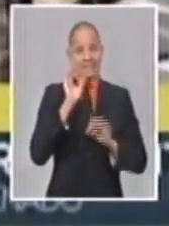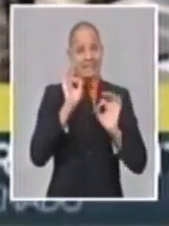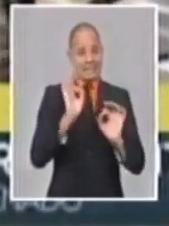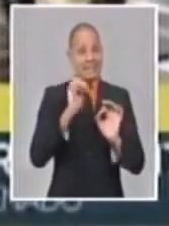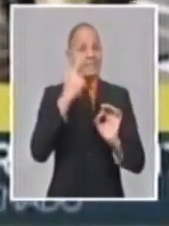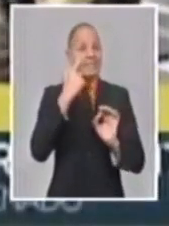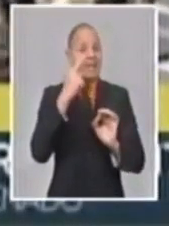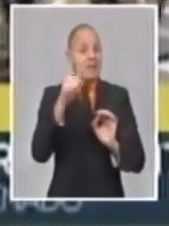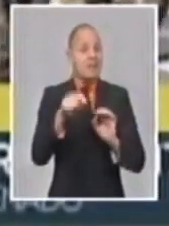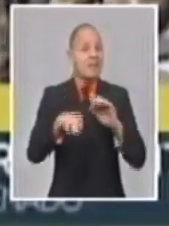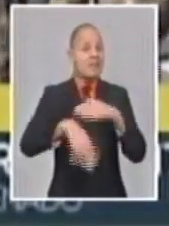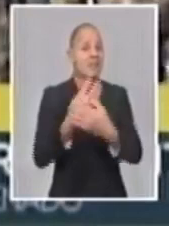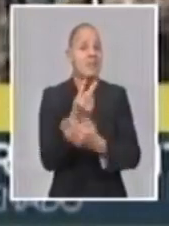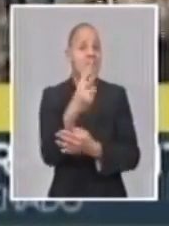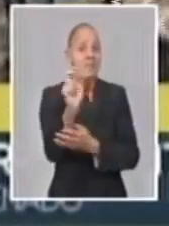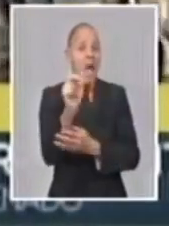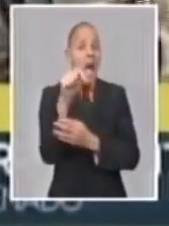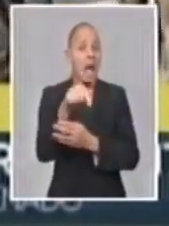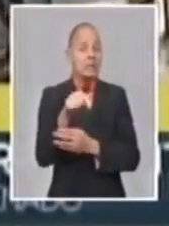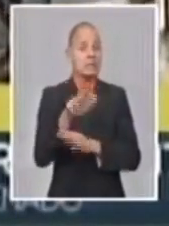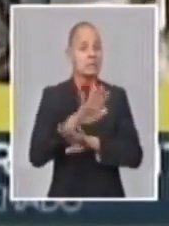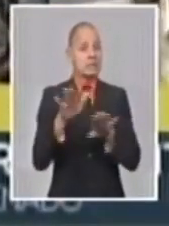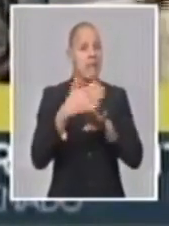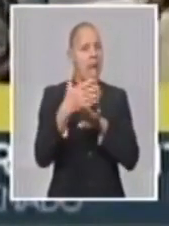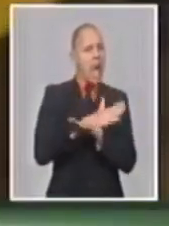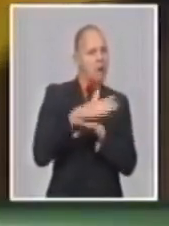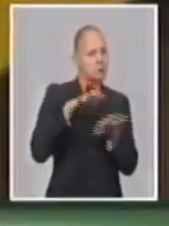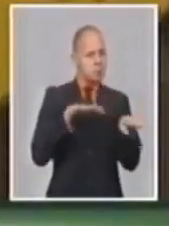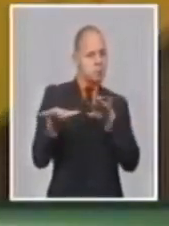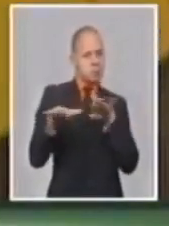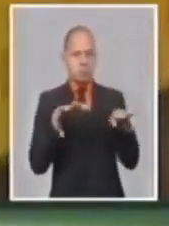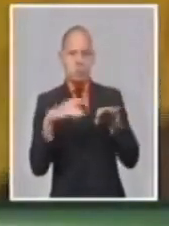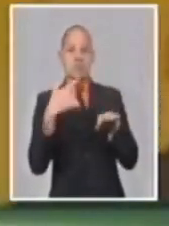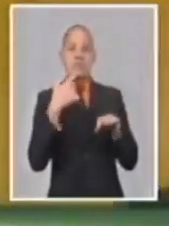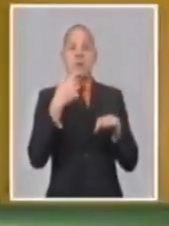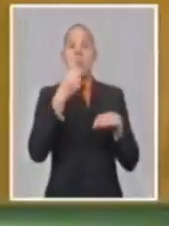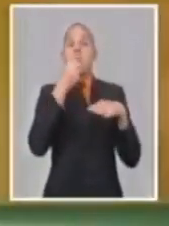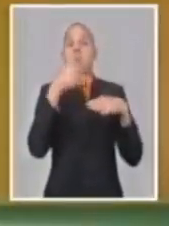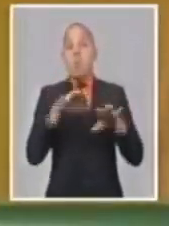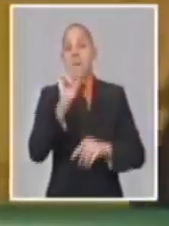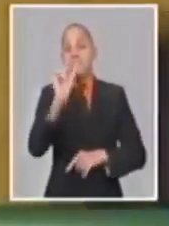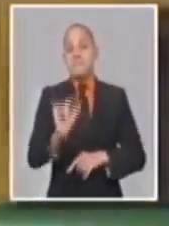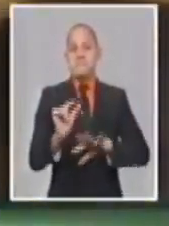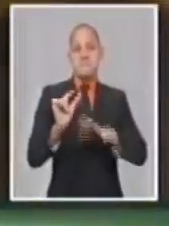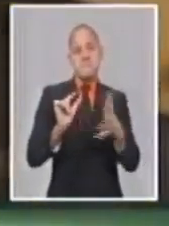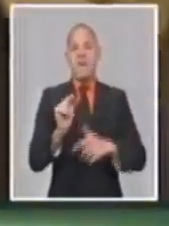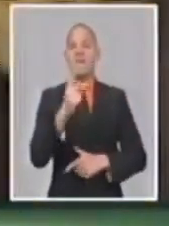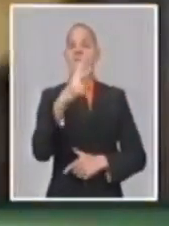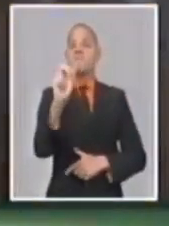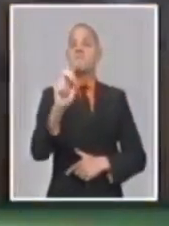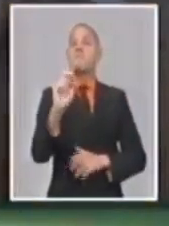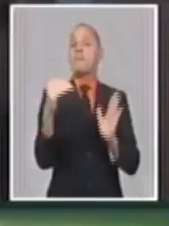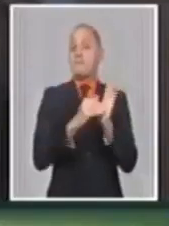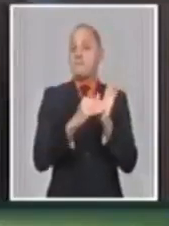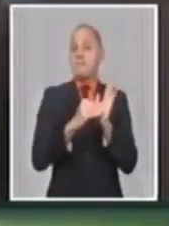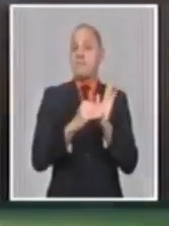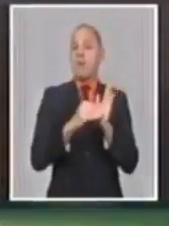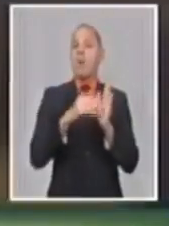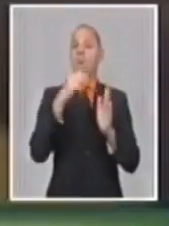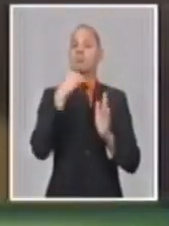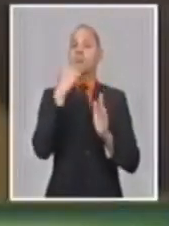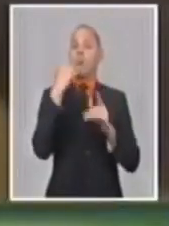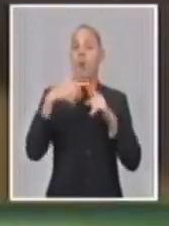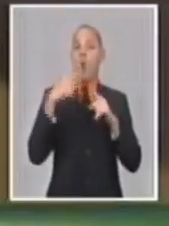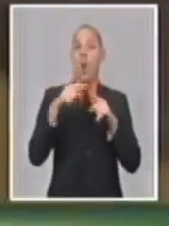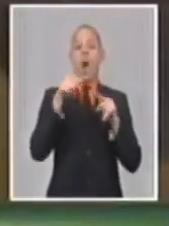para el 20 de enero está previsto justamente algo así como 20.000 efectivos en la Guardia Nacional.